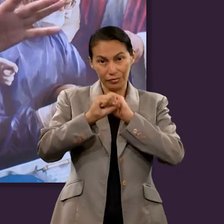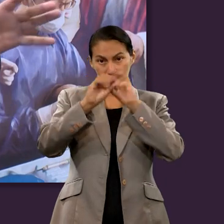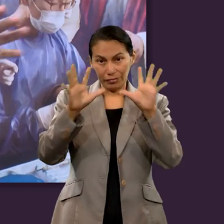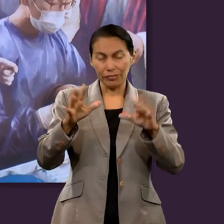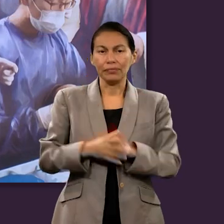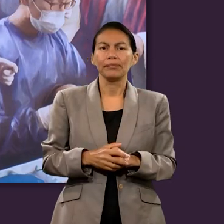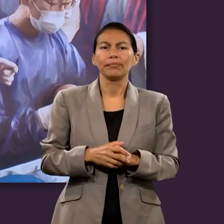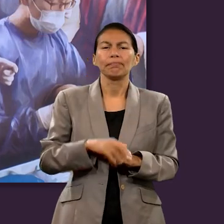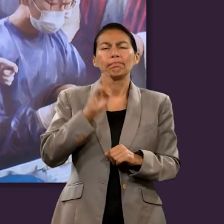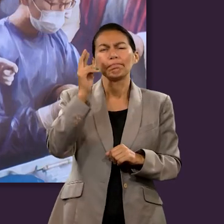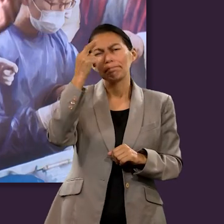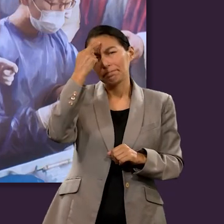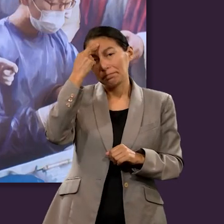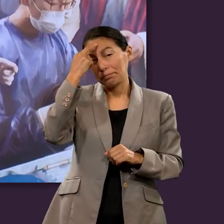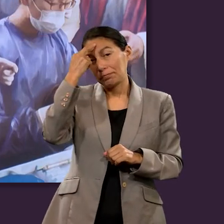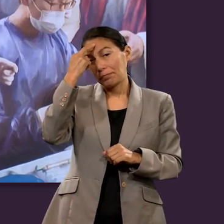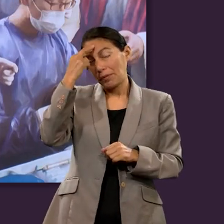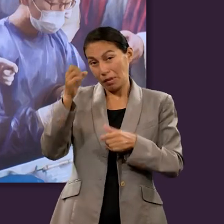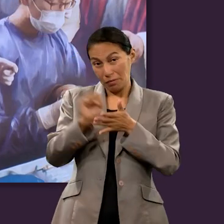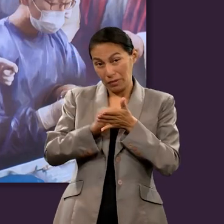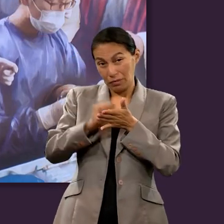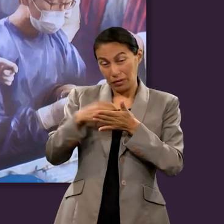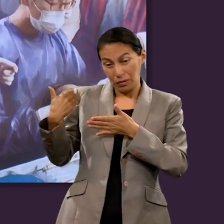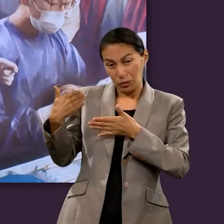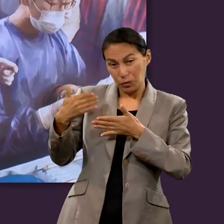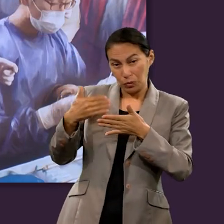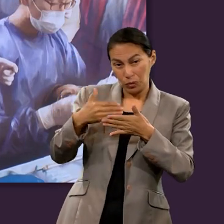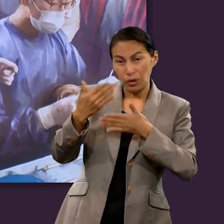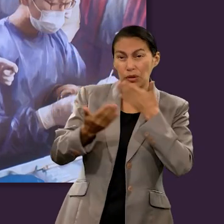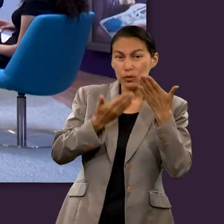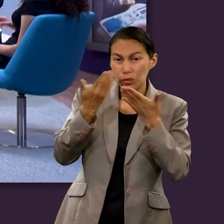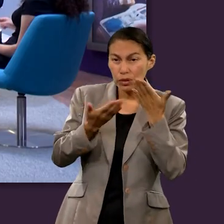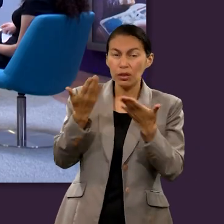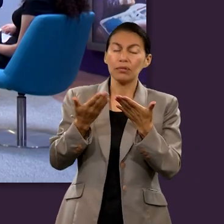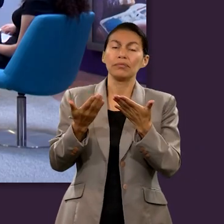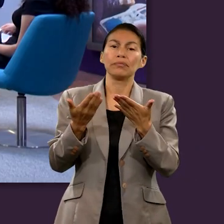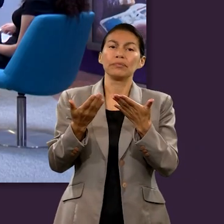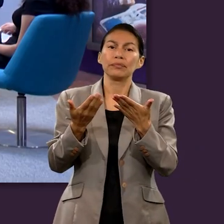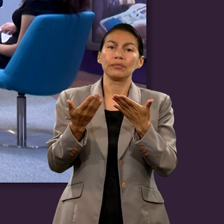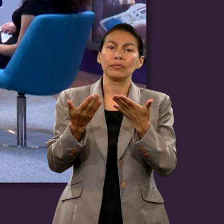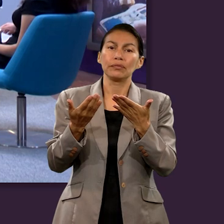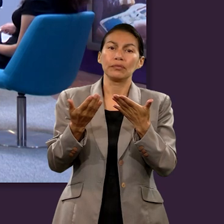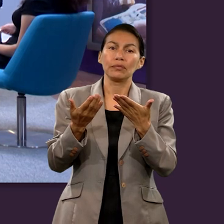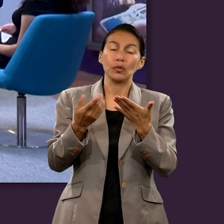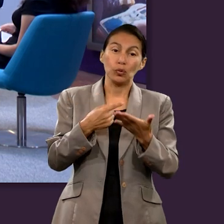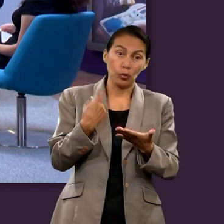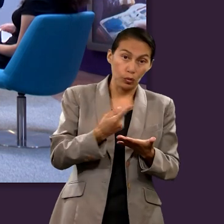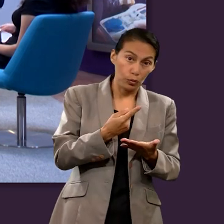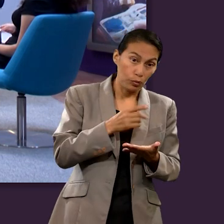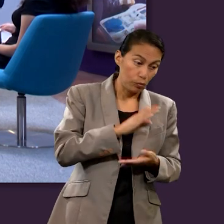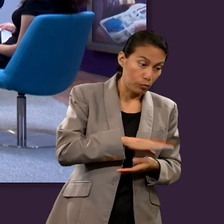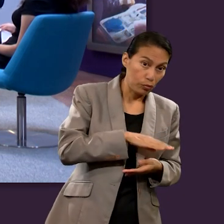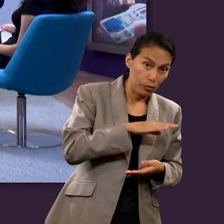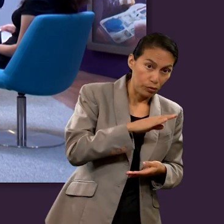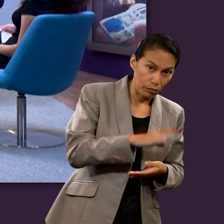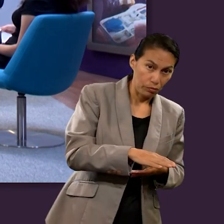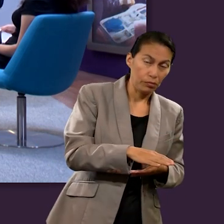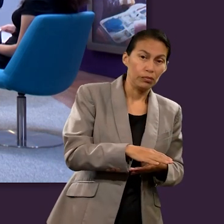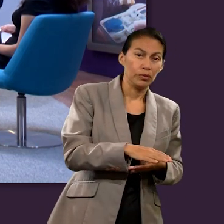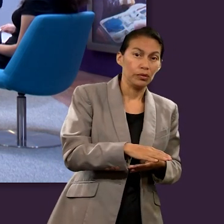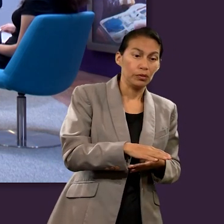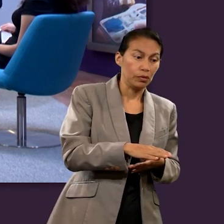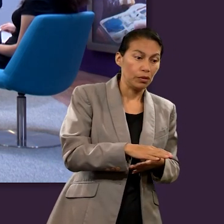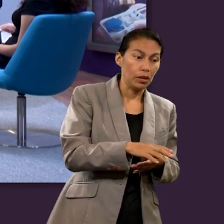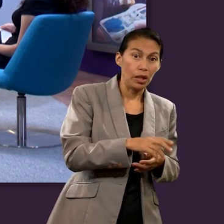de las cosas que hemos estudiado durante los últimos meses es acerca del hecho que al morir el ser